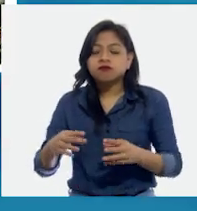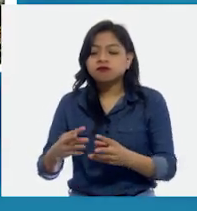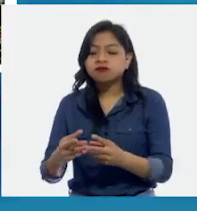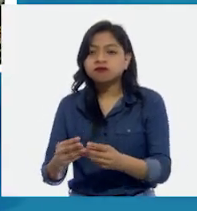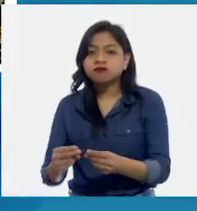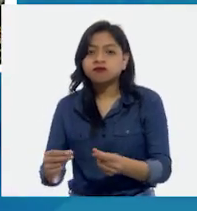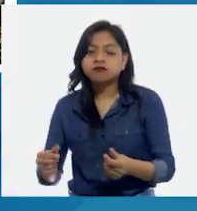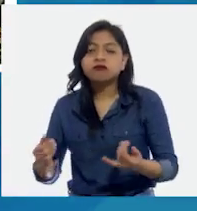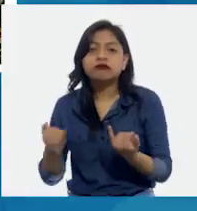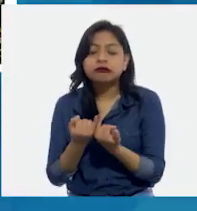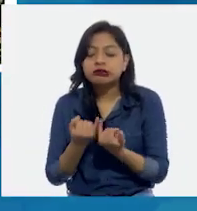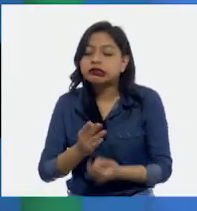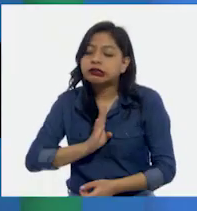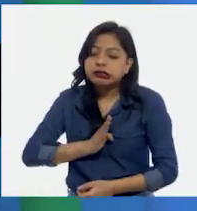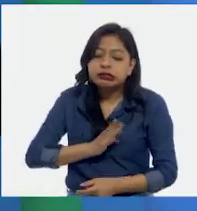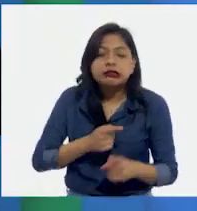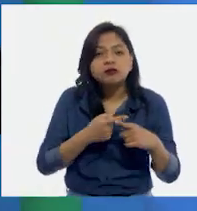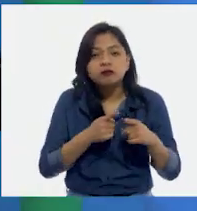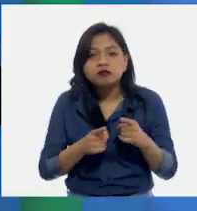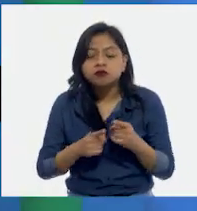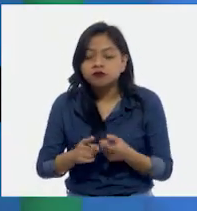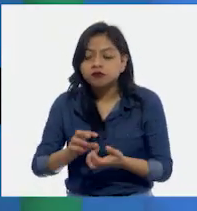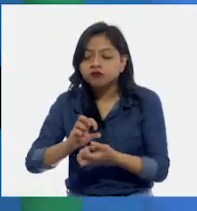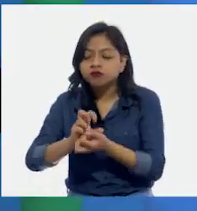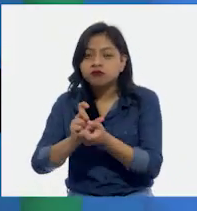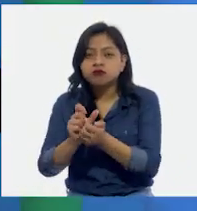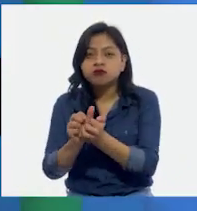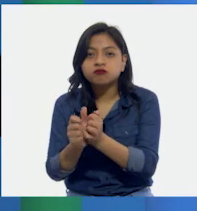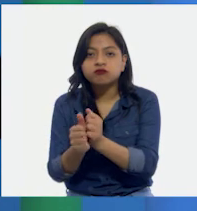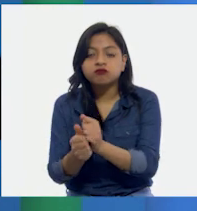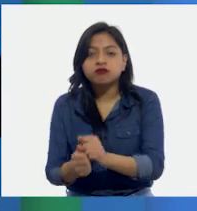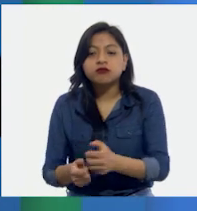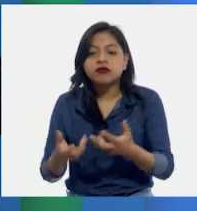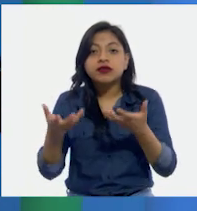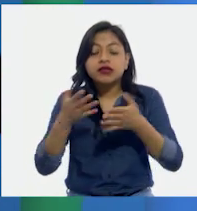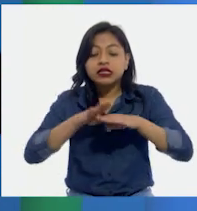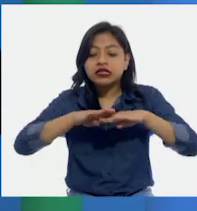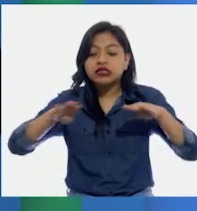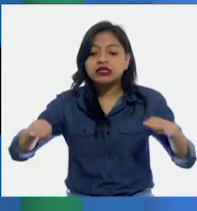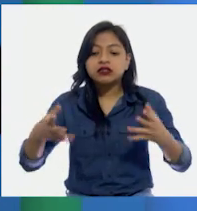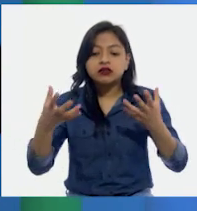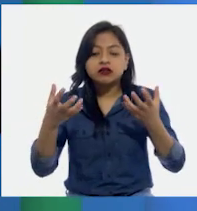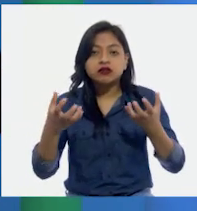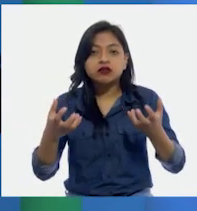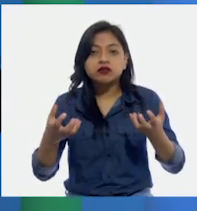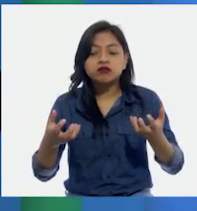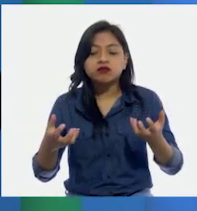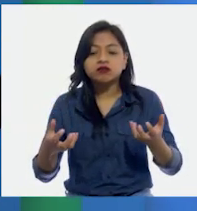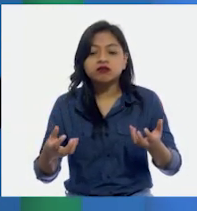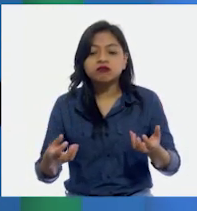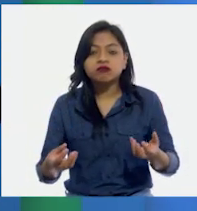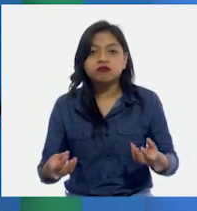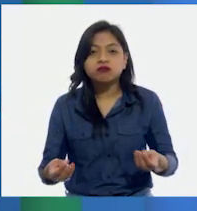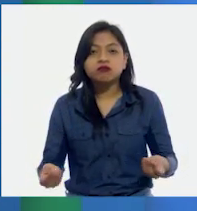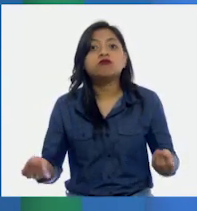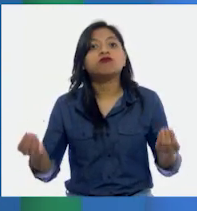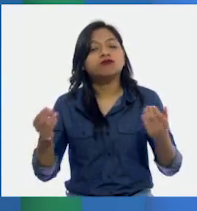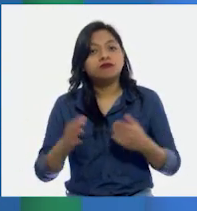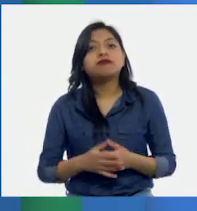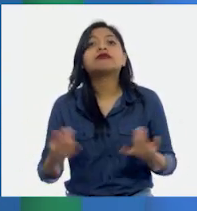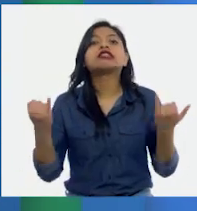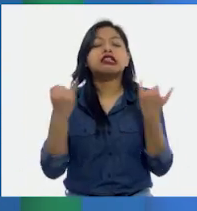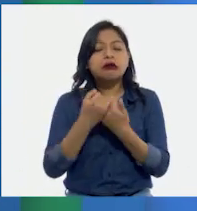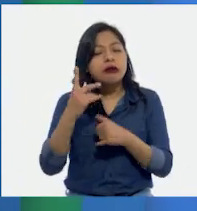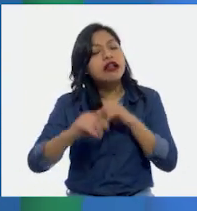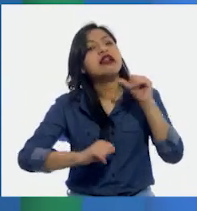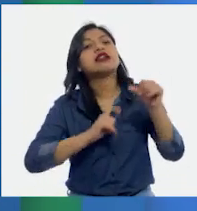hongos y microorganismos se incorporan como nutrimentos al suelo. Además, todos los seres vivos que habitan en